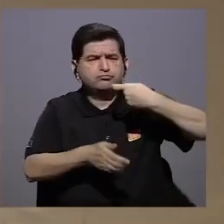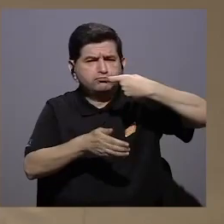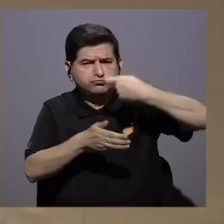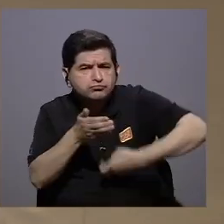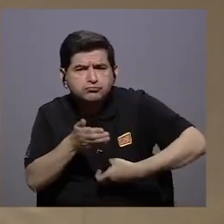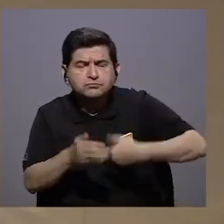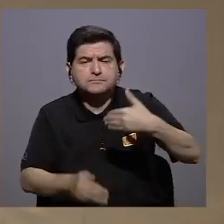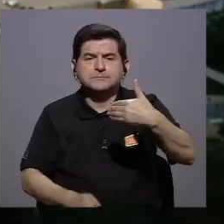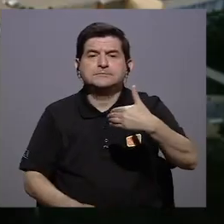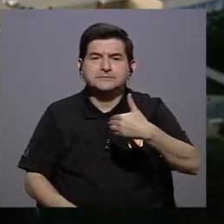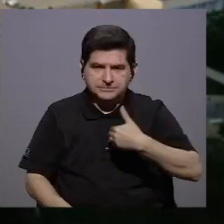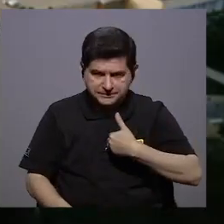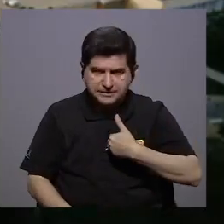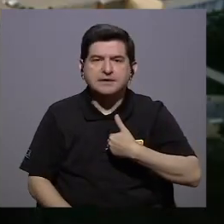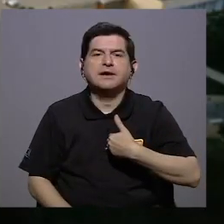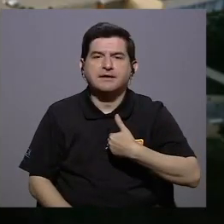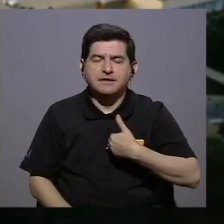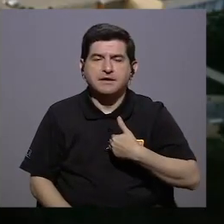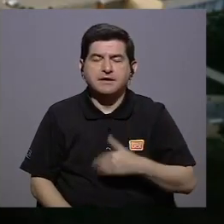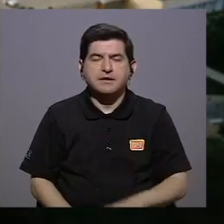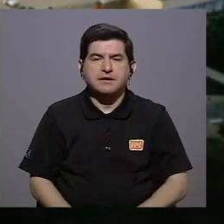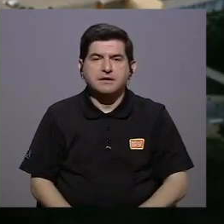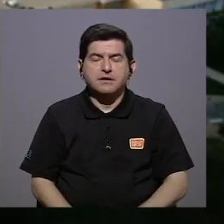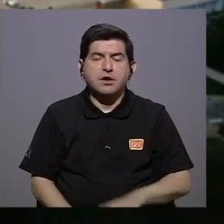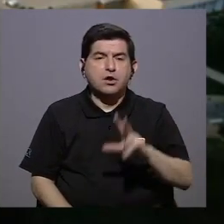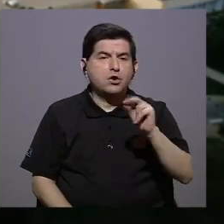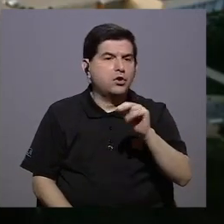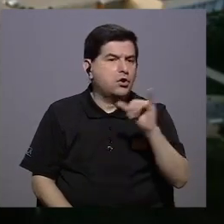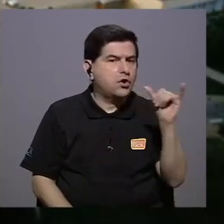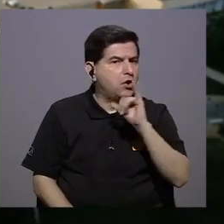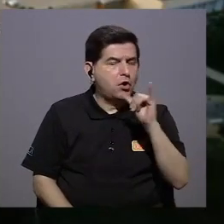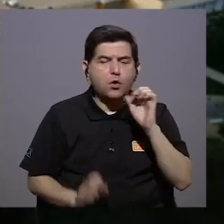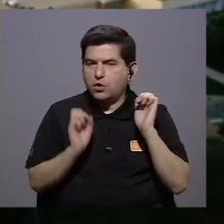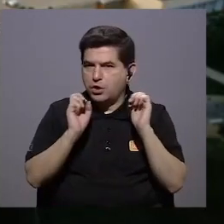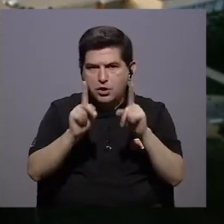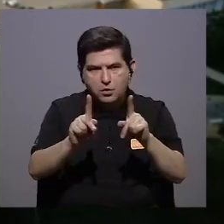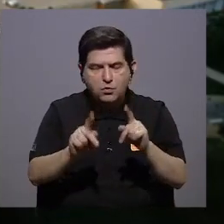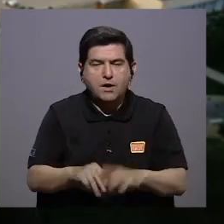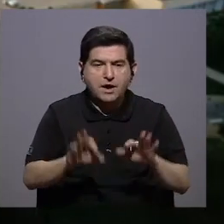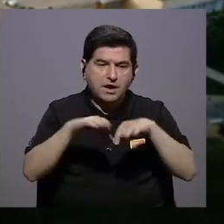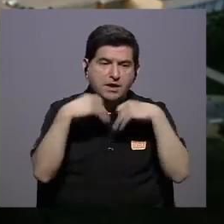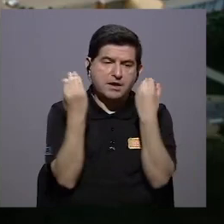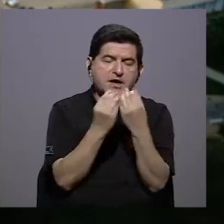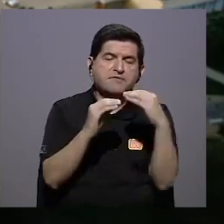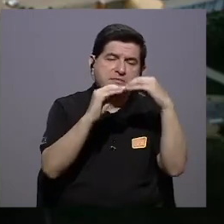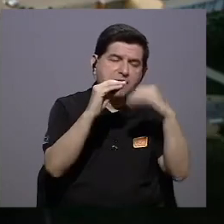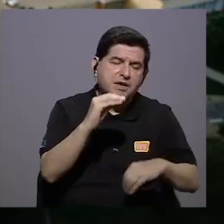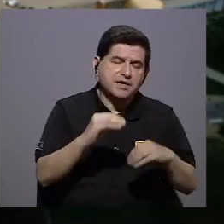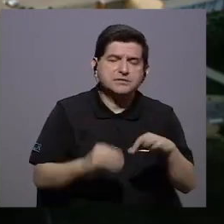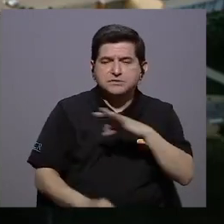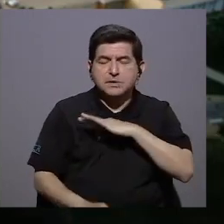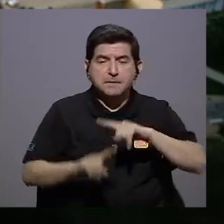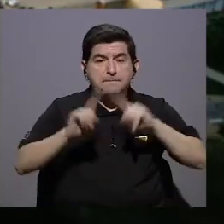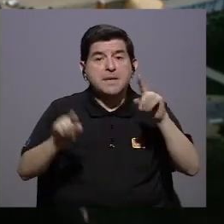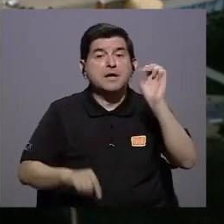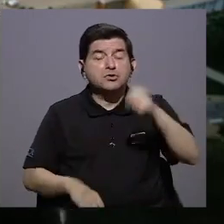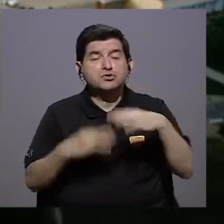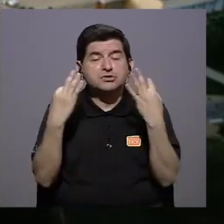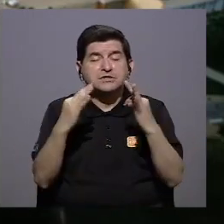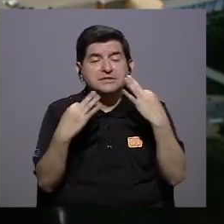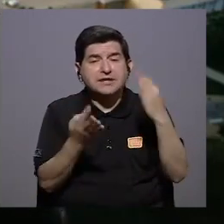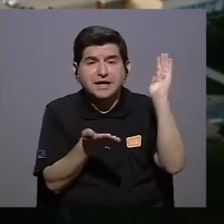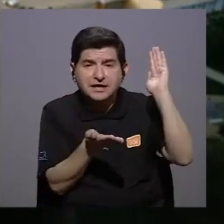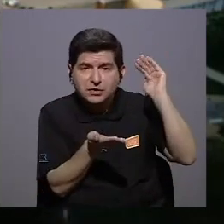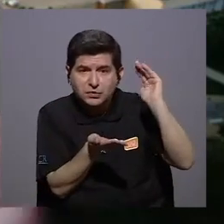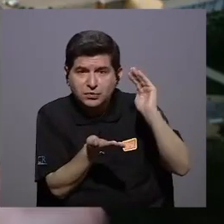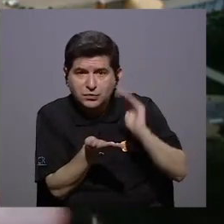tengan hombre no quizás exactamente las mismas oportunidades que familias más desfavorecidas pero sí que vamos a